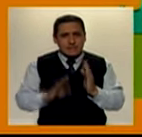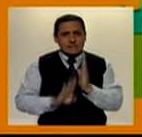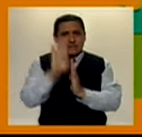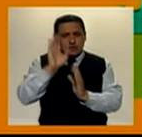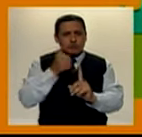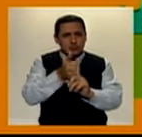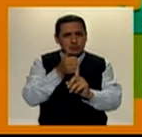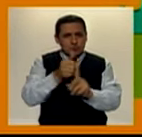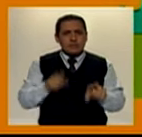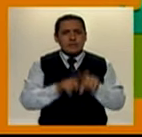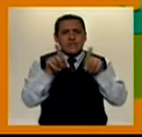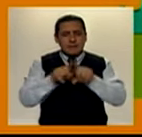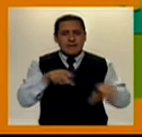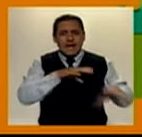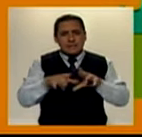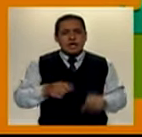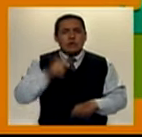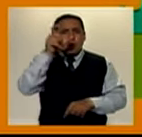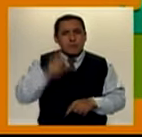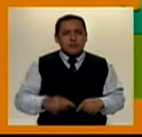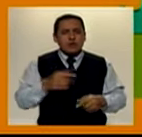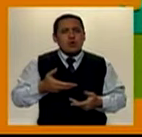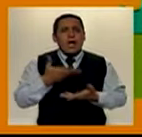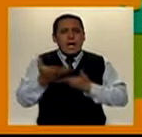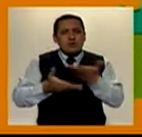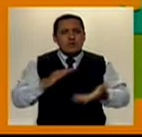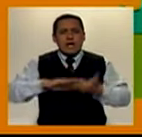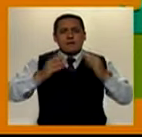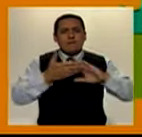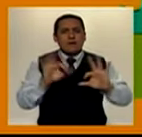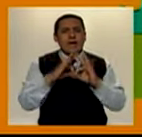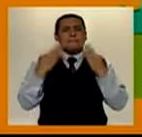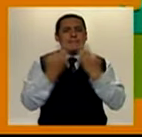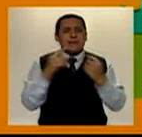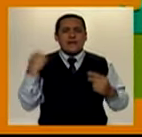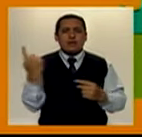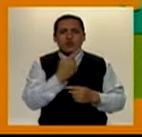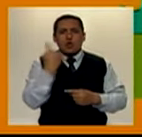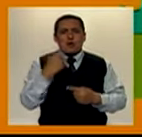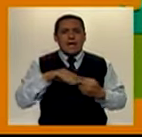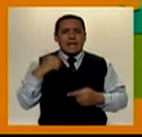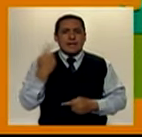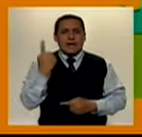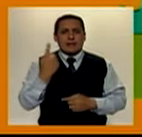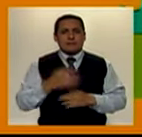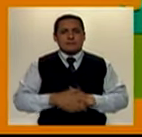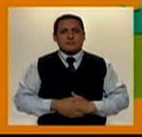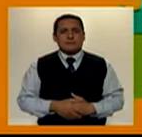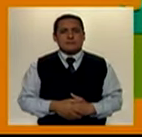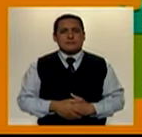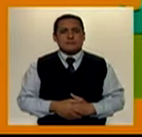destino. Apoyemos siempre su educación integral para que logren su independencia.